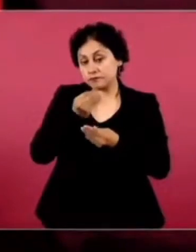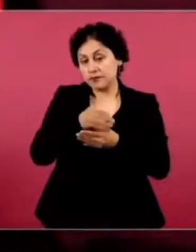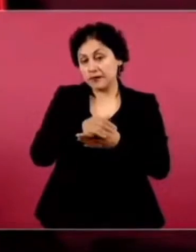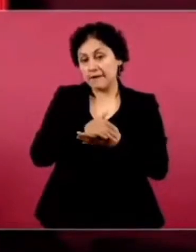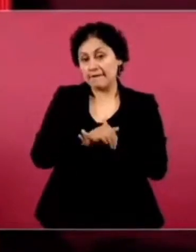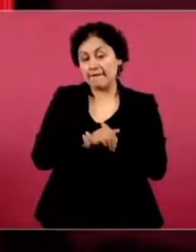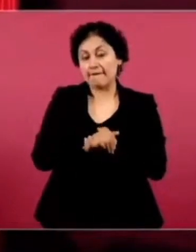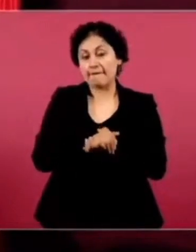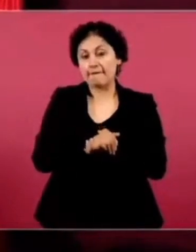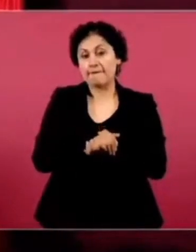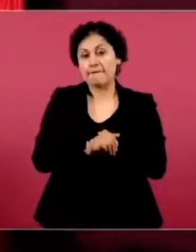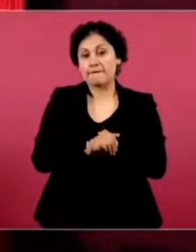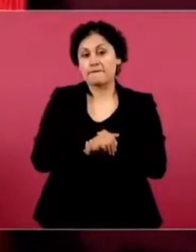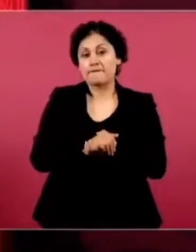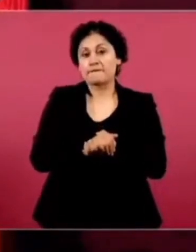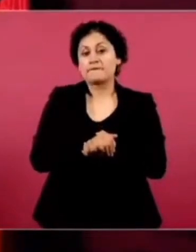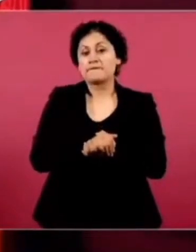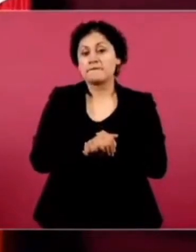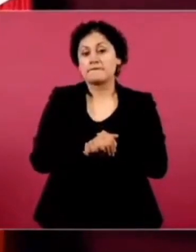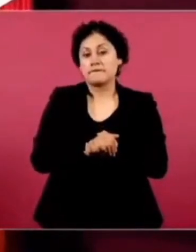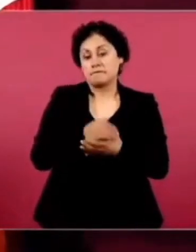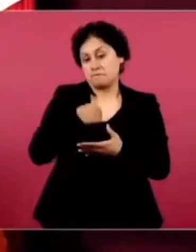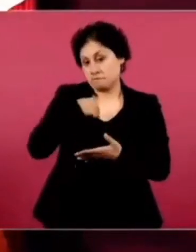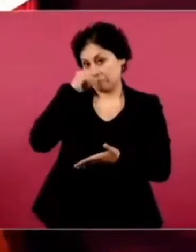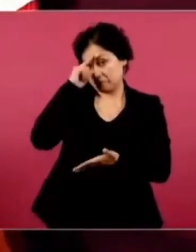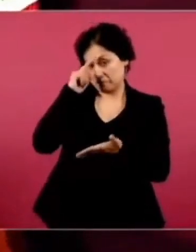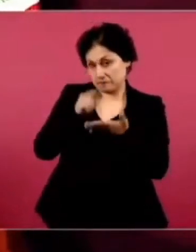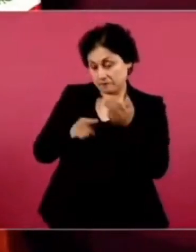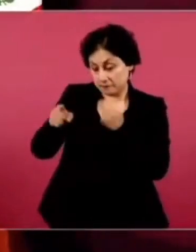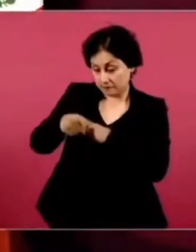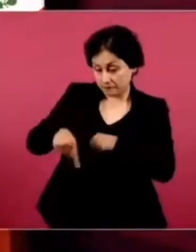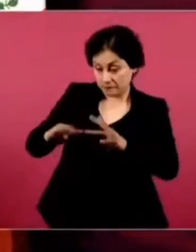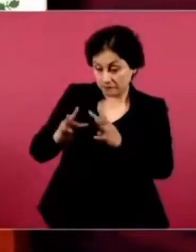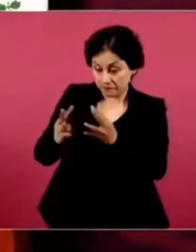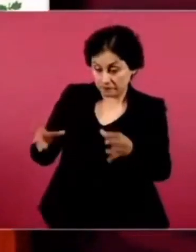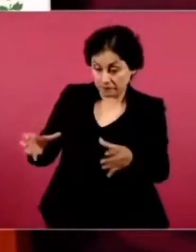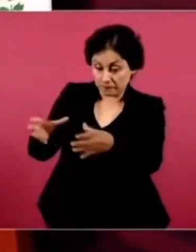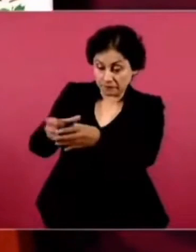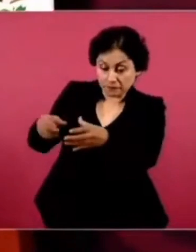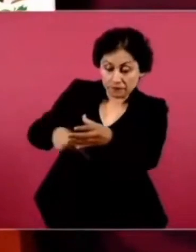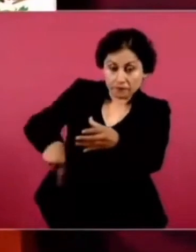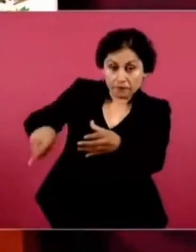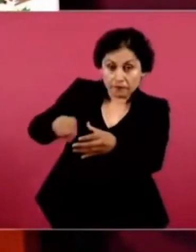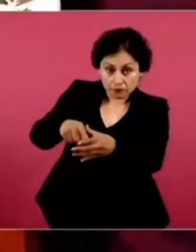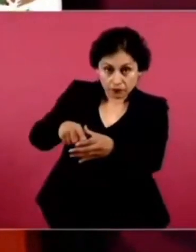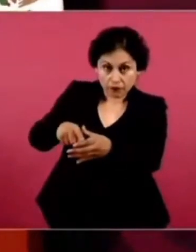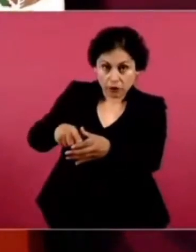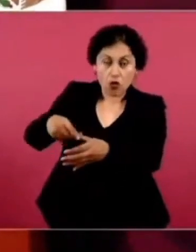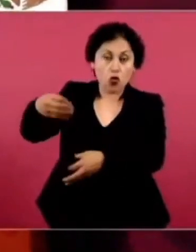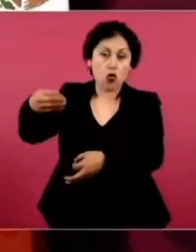Deporte de Jueces, que